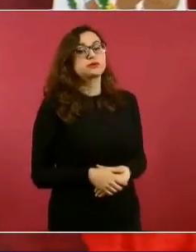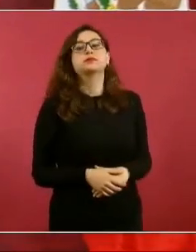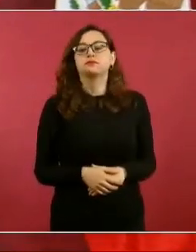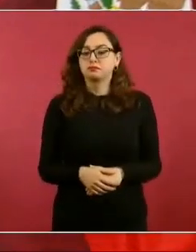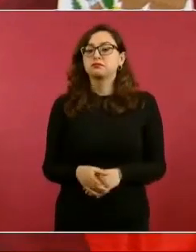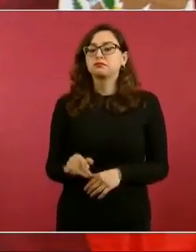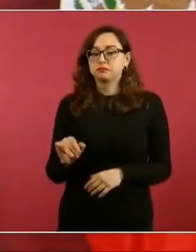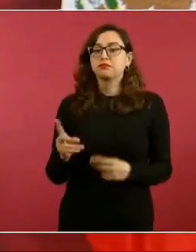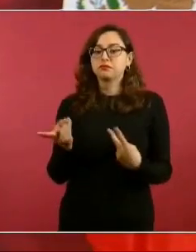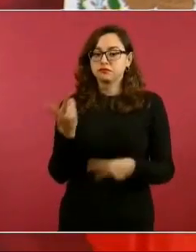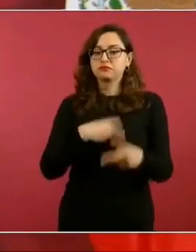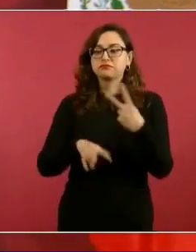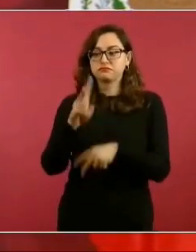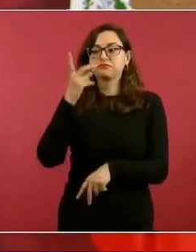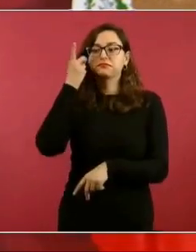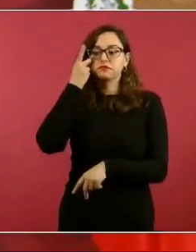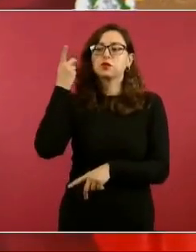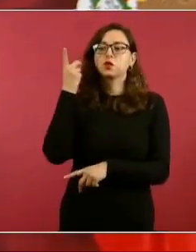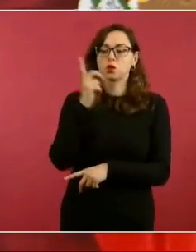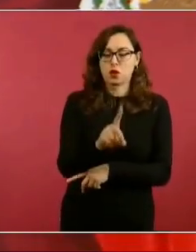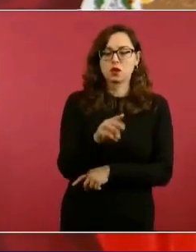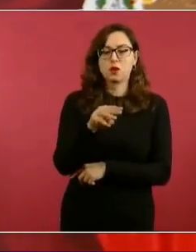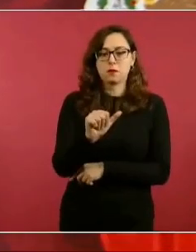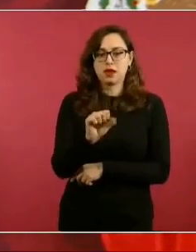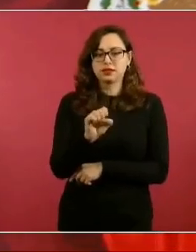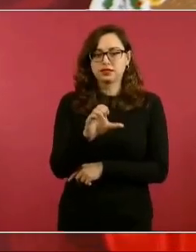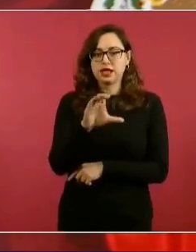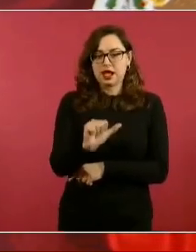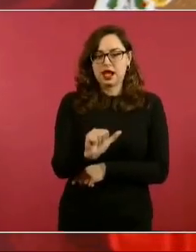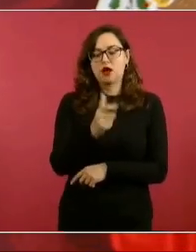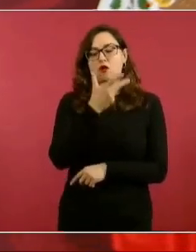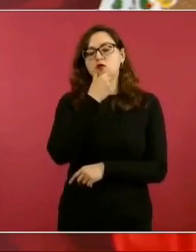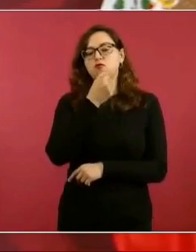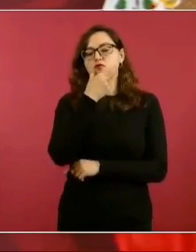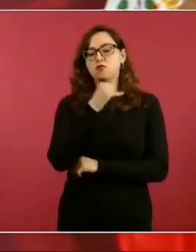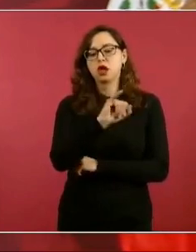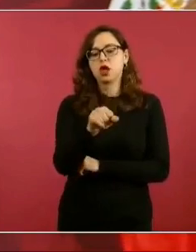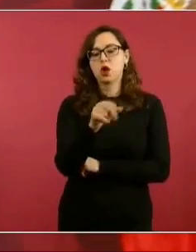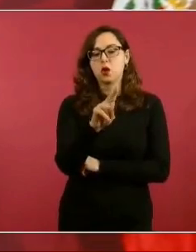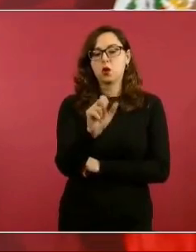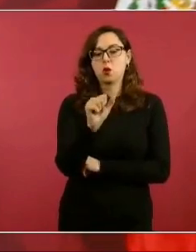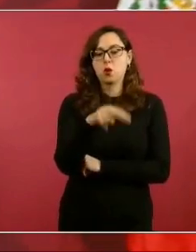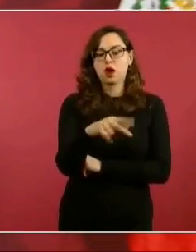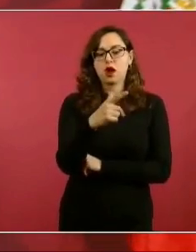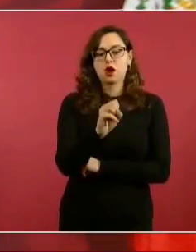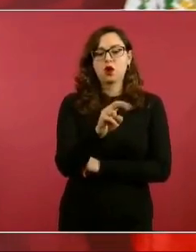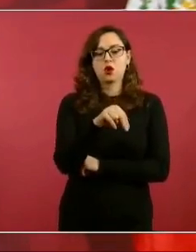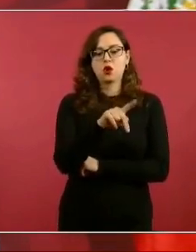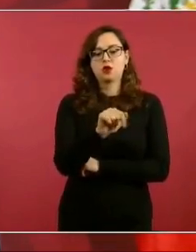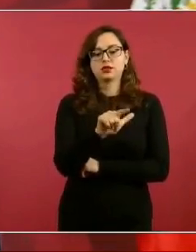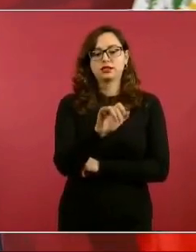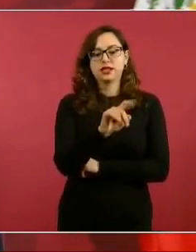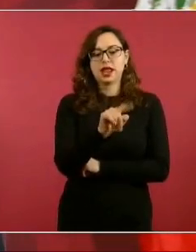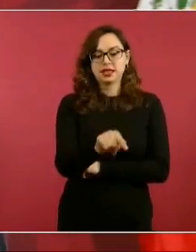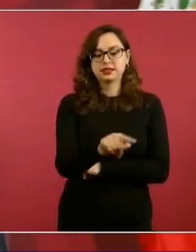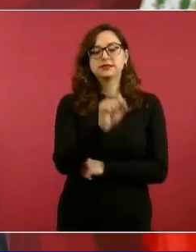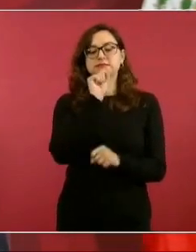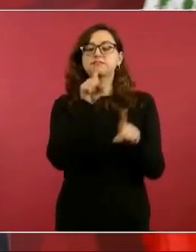director dueño de Maseca, Juan González, y estuvo la